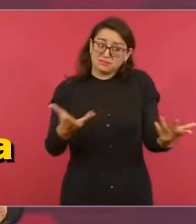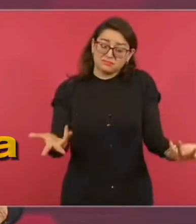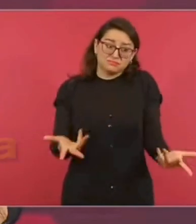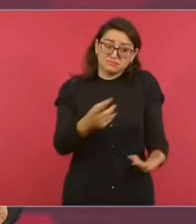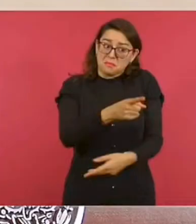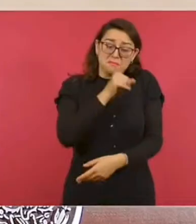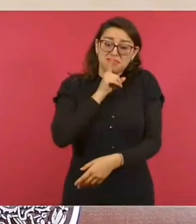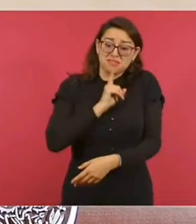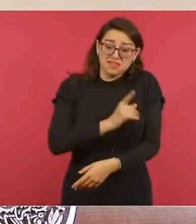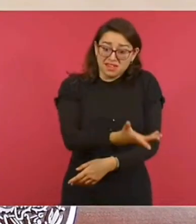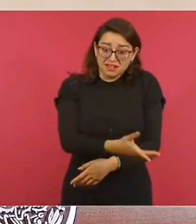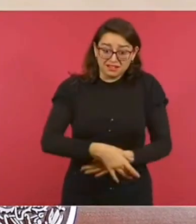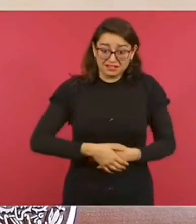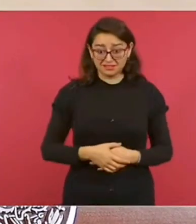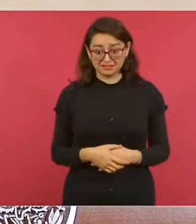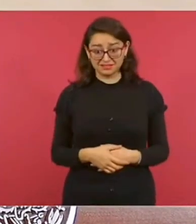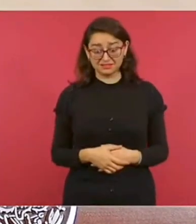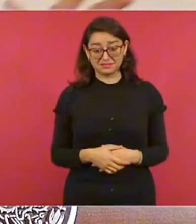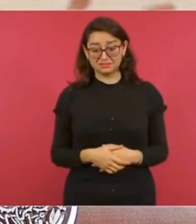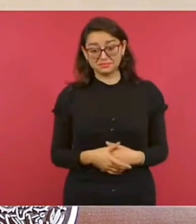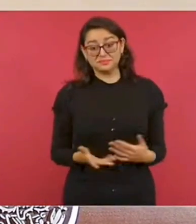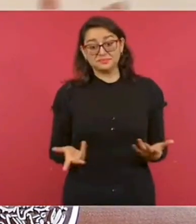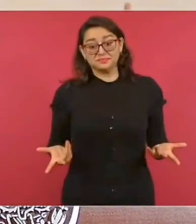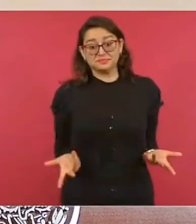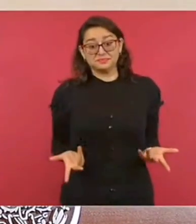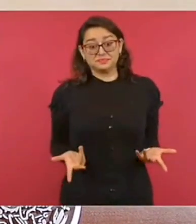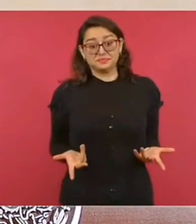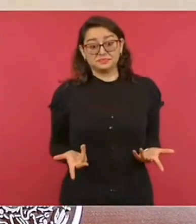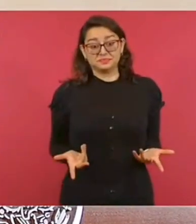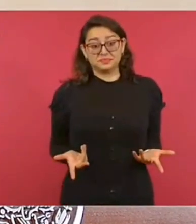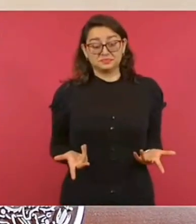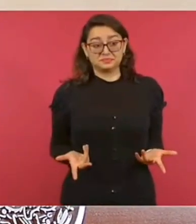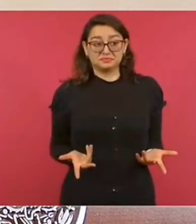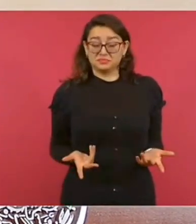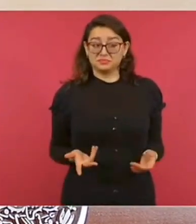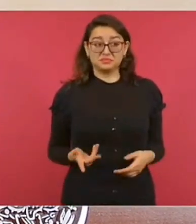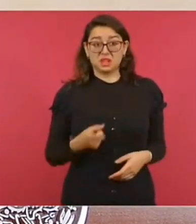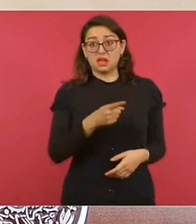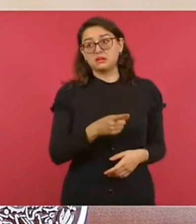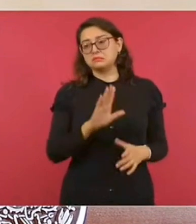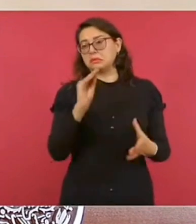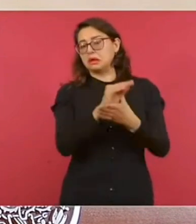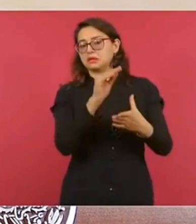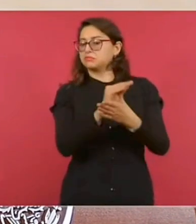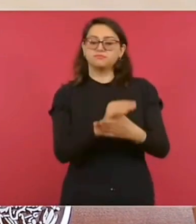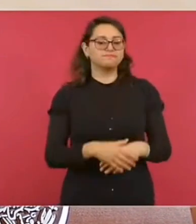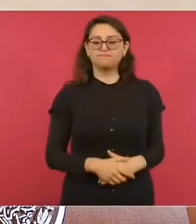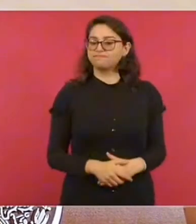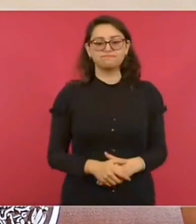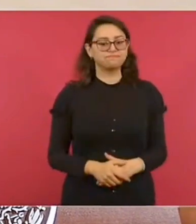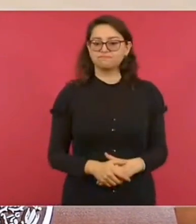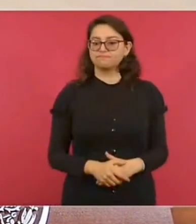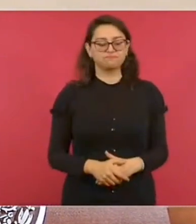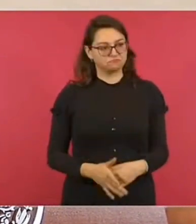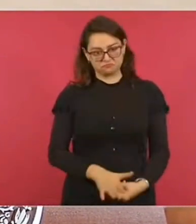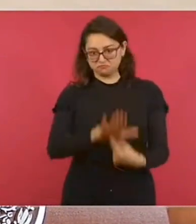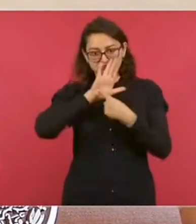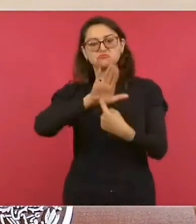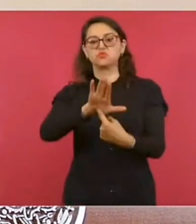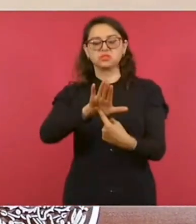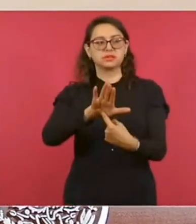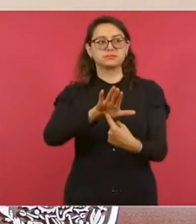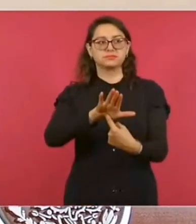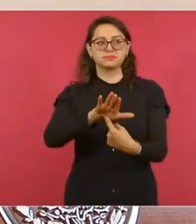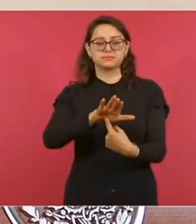conciencia. y no es cosa de callarse, ya, hay que llamar a las cosas por su nombre